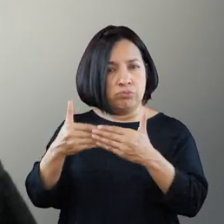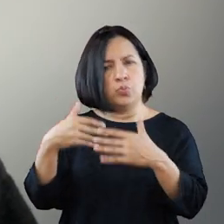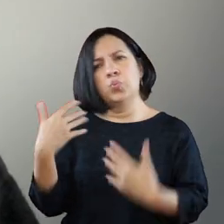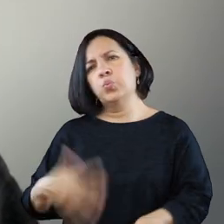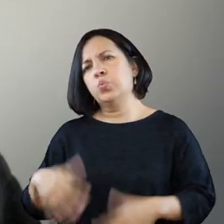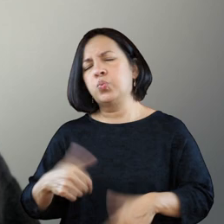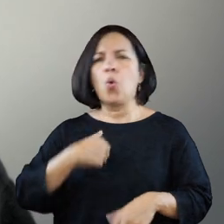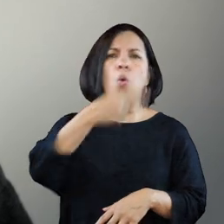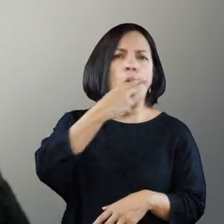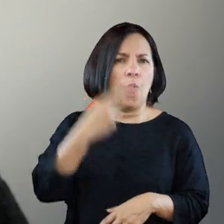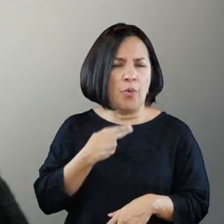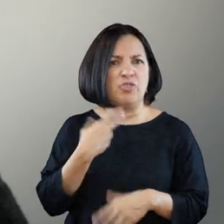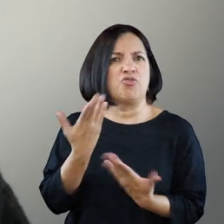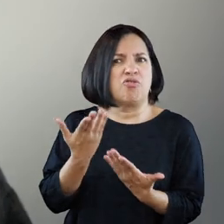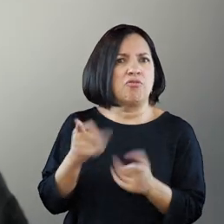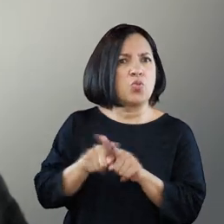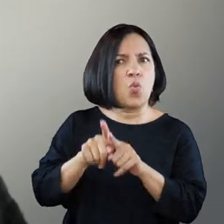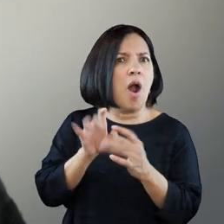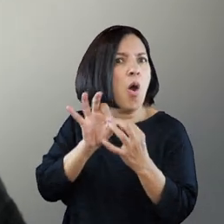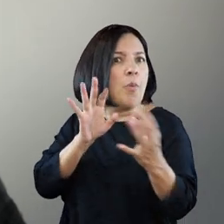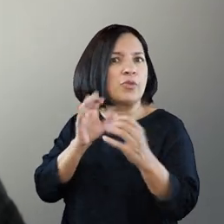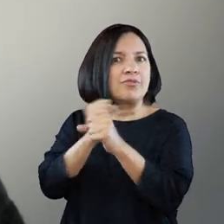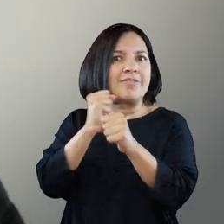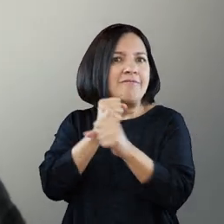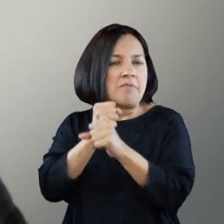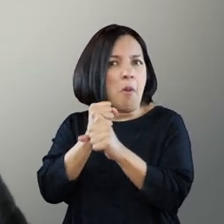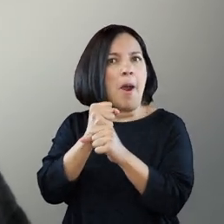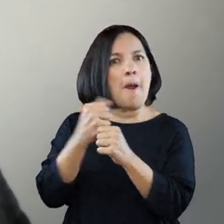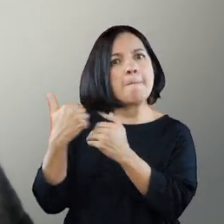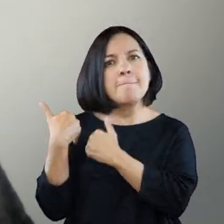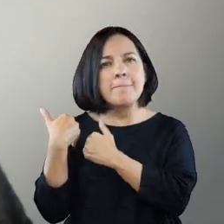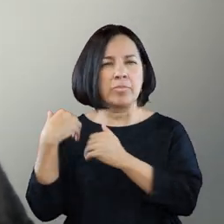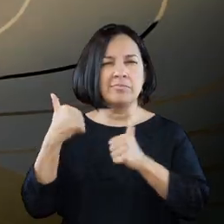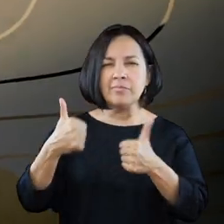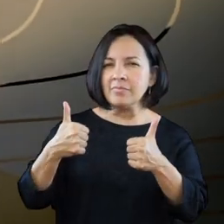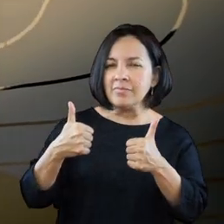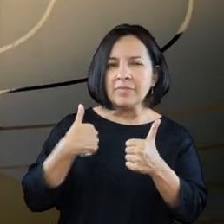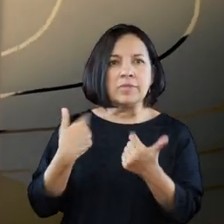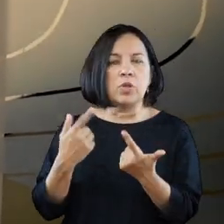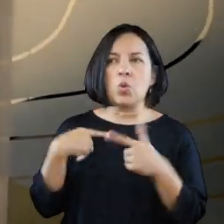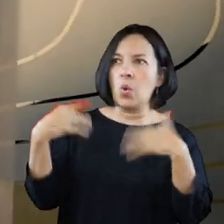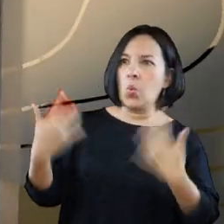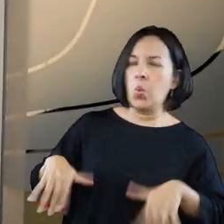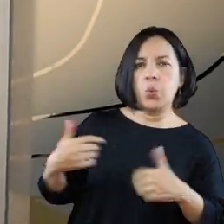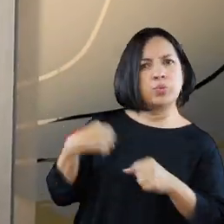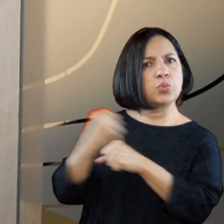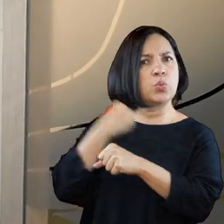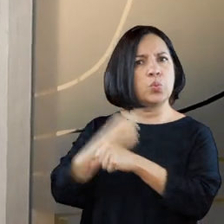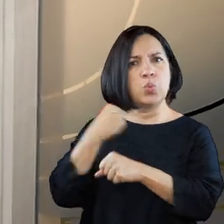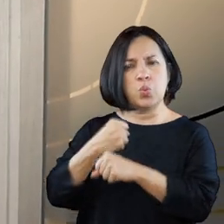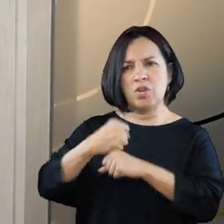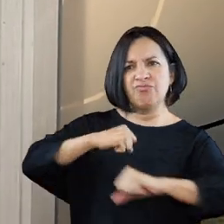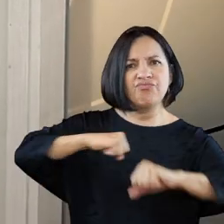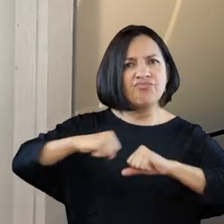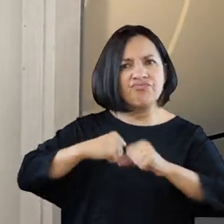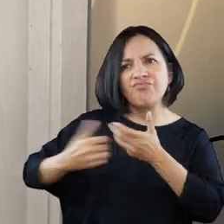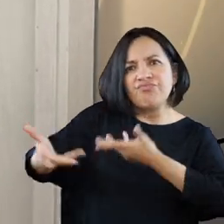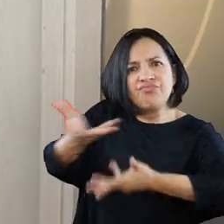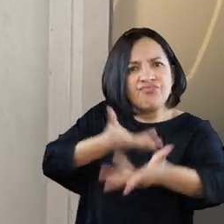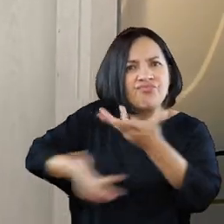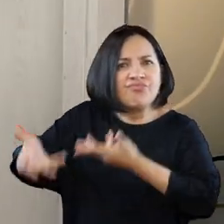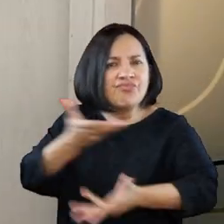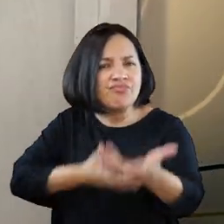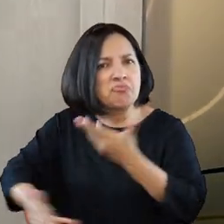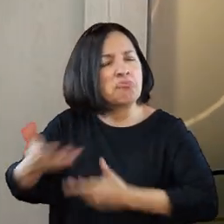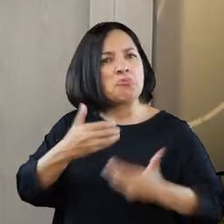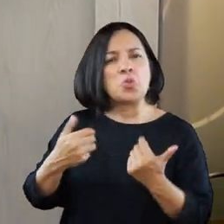comprometidas porque obviamente están teniendo una oportunidad laboral. Son personas que nos sorprenden con su capacidad